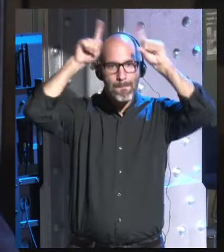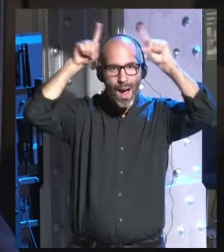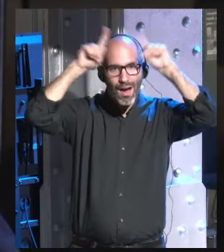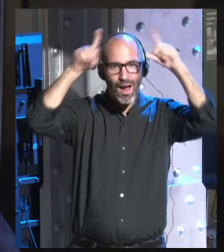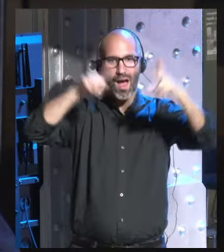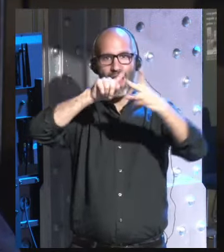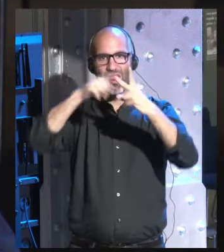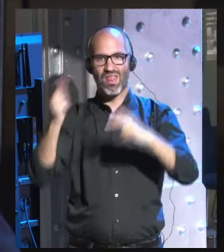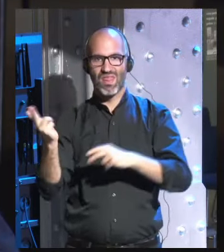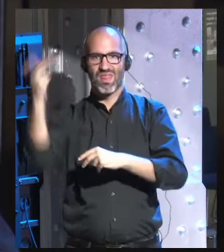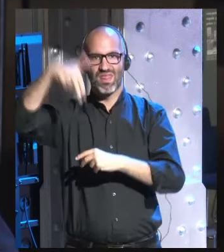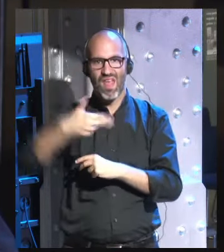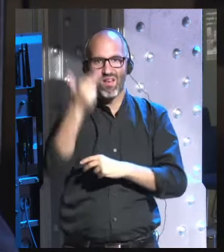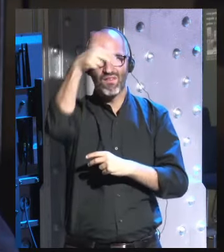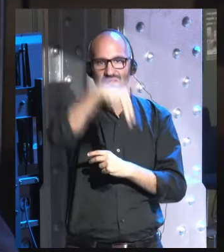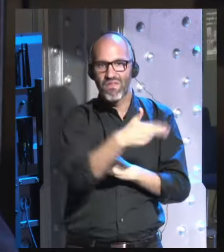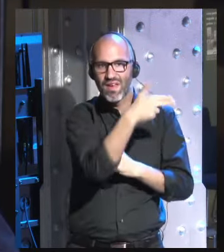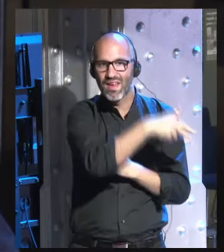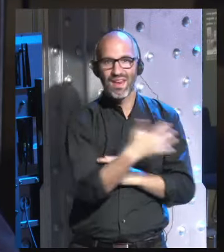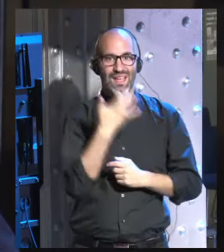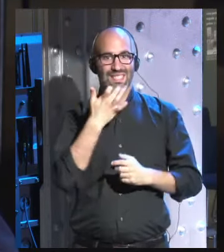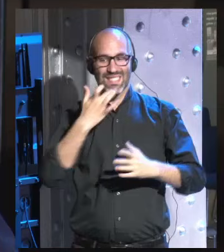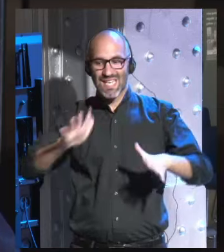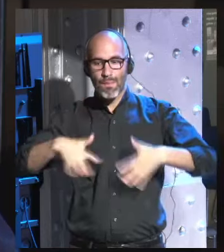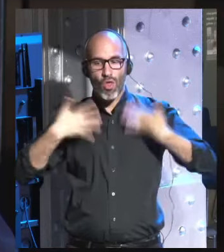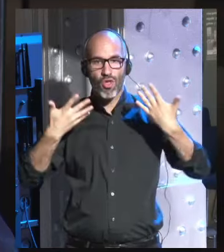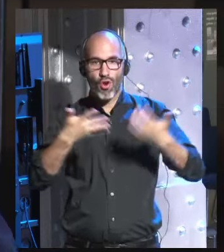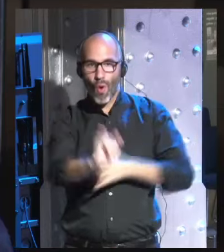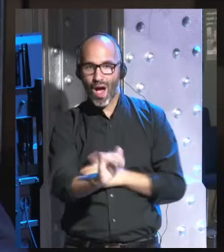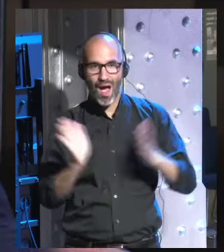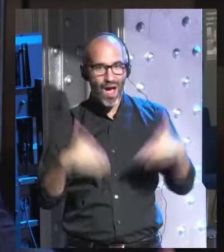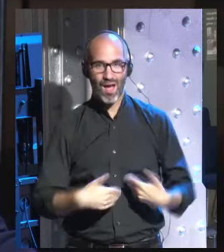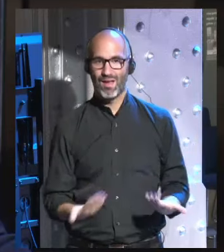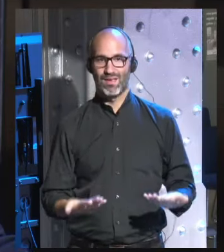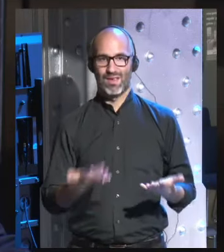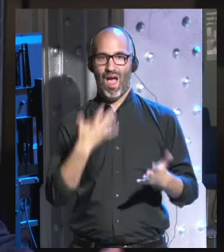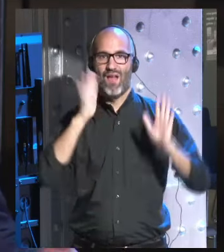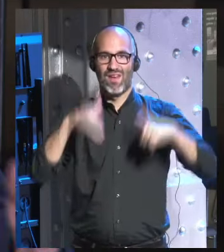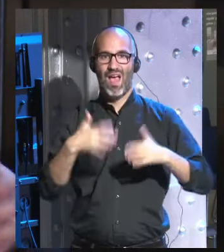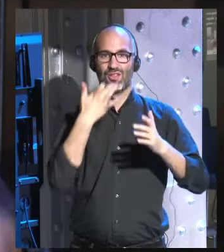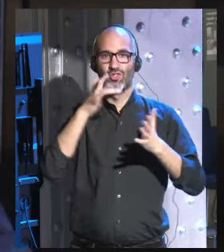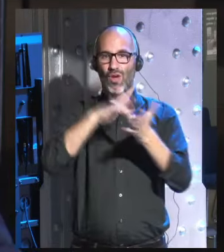de puercospines da igual no pueden sobrevivir sin esa emoción de amor entre la madre y sus